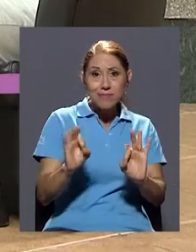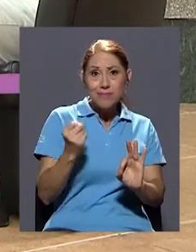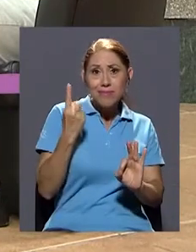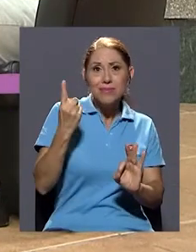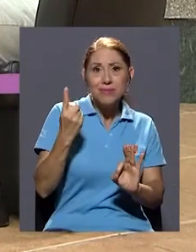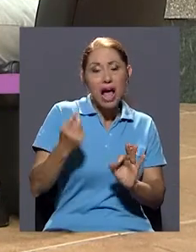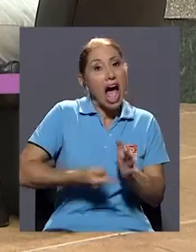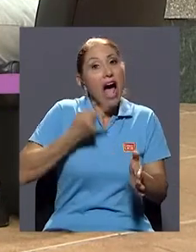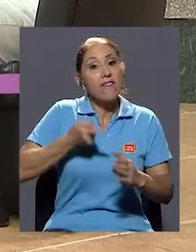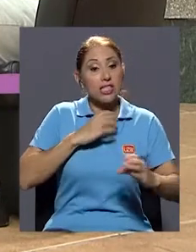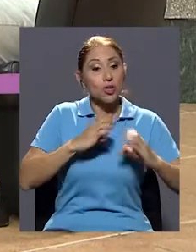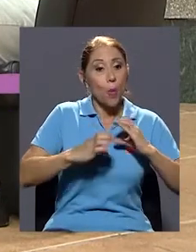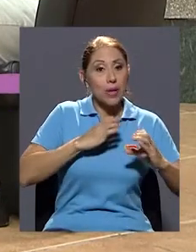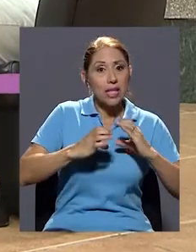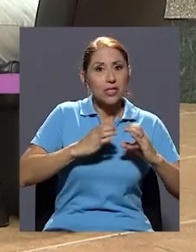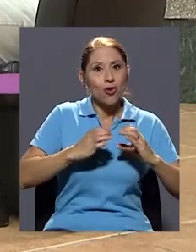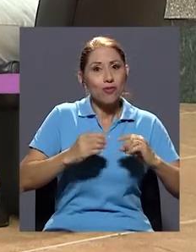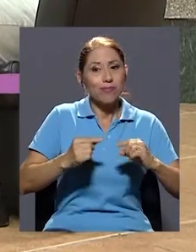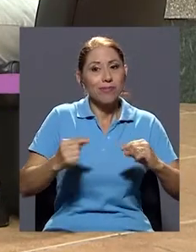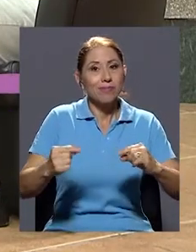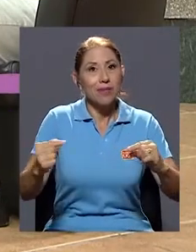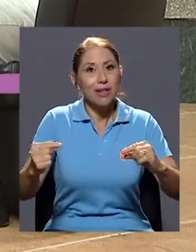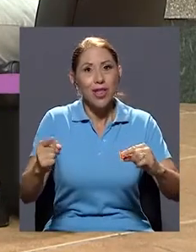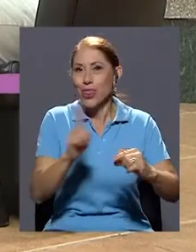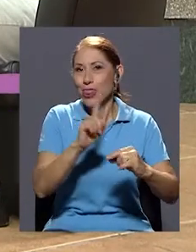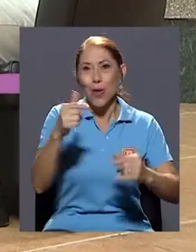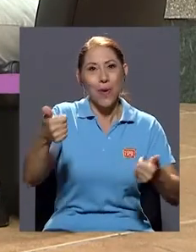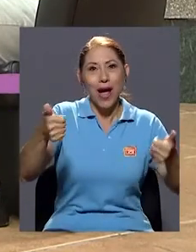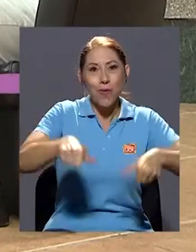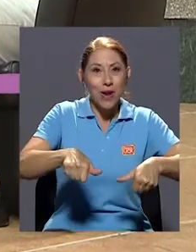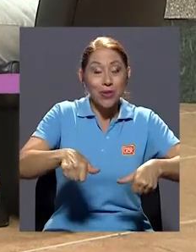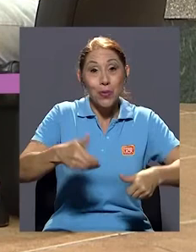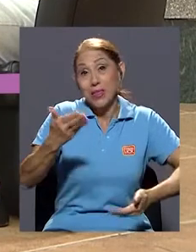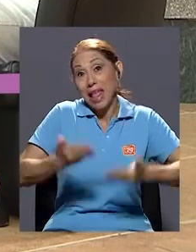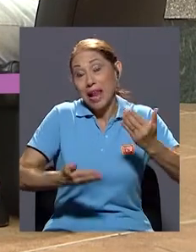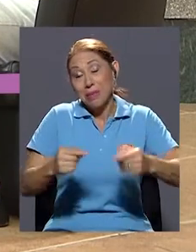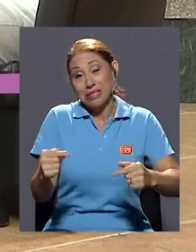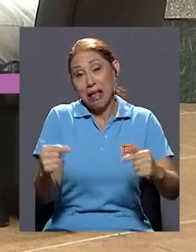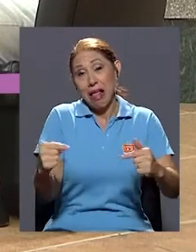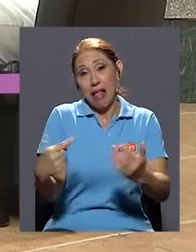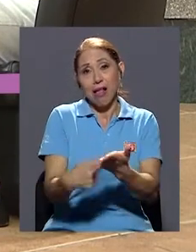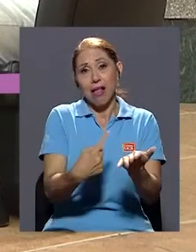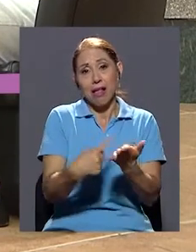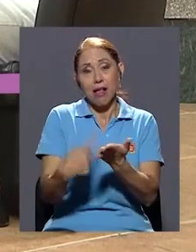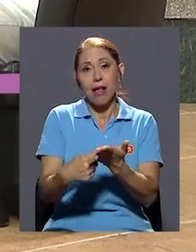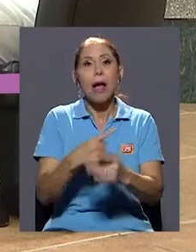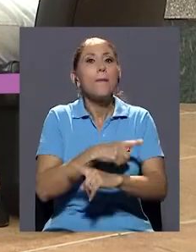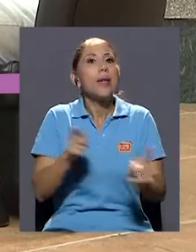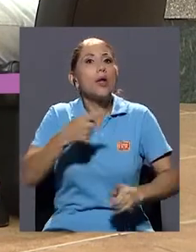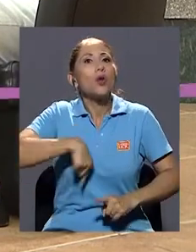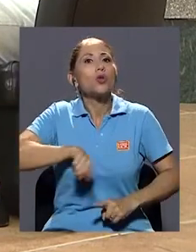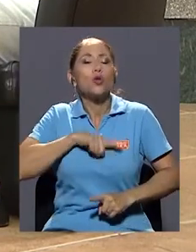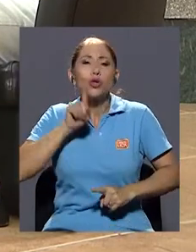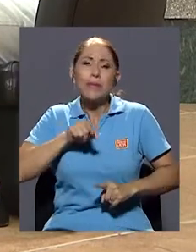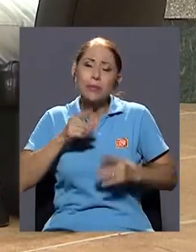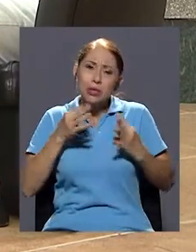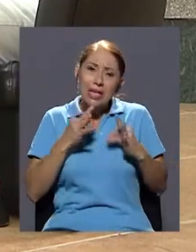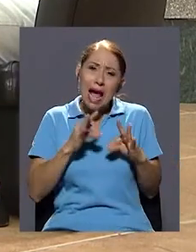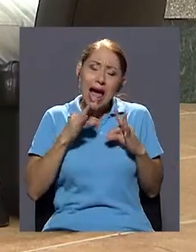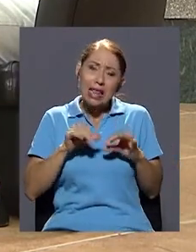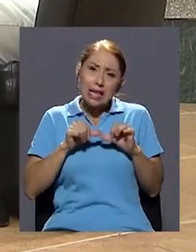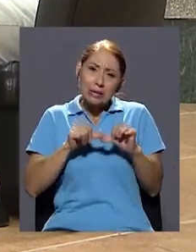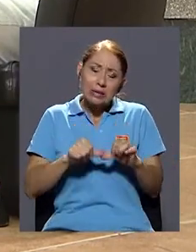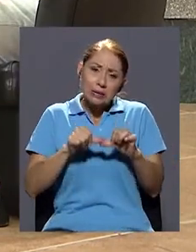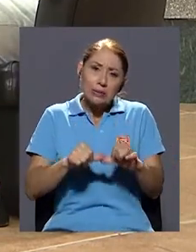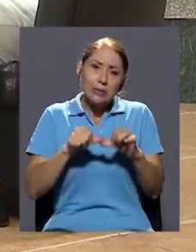conversación no termina en un acuerdo, ¿verdad? O puede terminar en una discusión, pero tener el empeño de continuar,